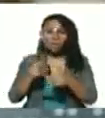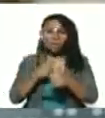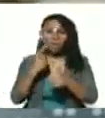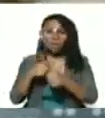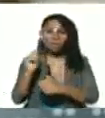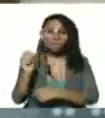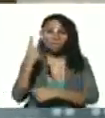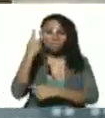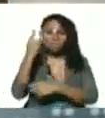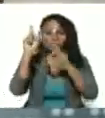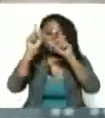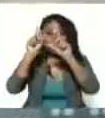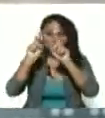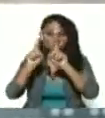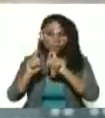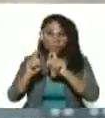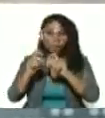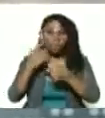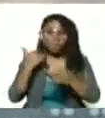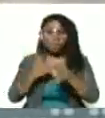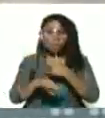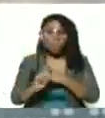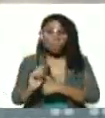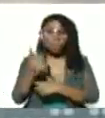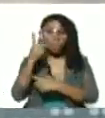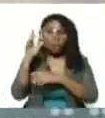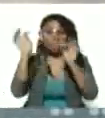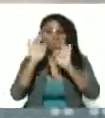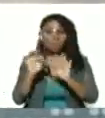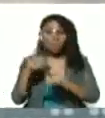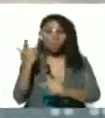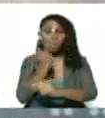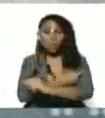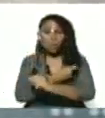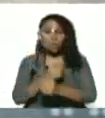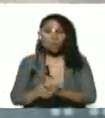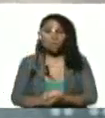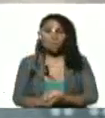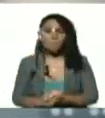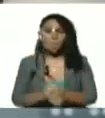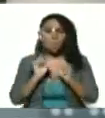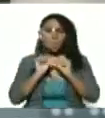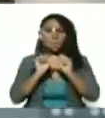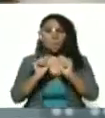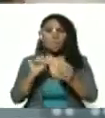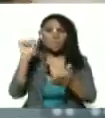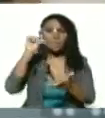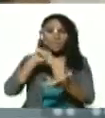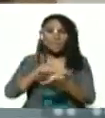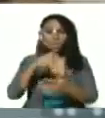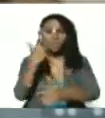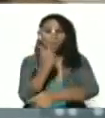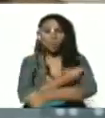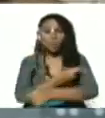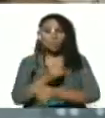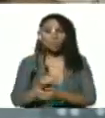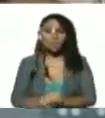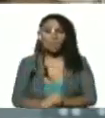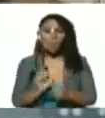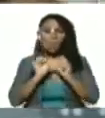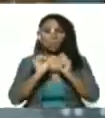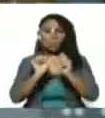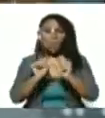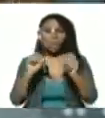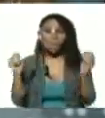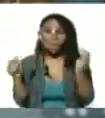quiere decir que vamos a esta primera fase de vacunación mantenemos los centros de vacunación seguimos